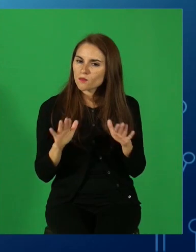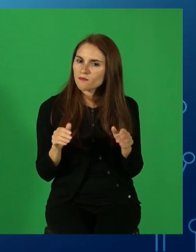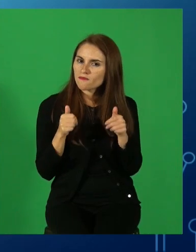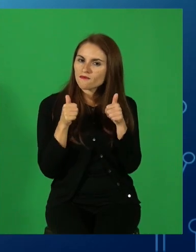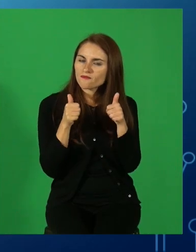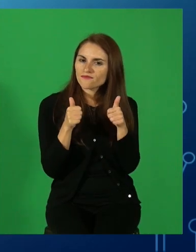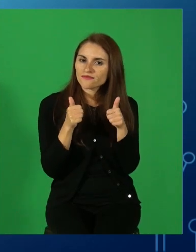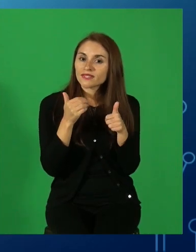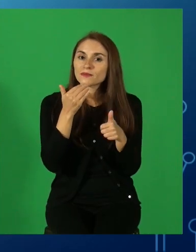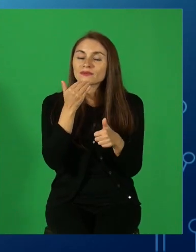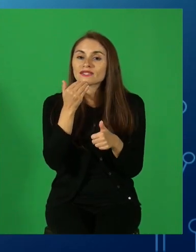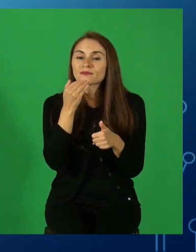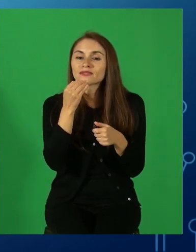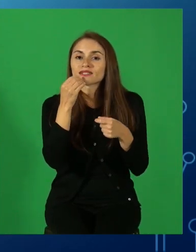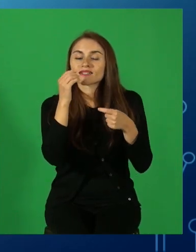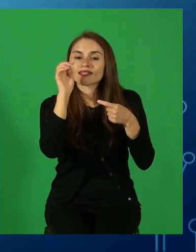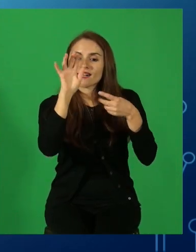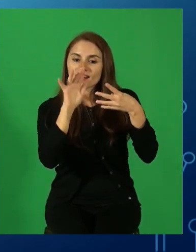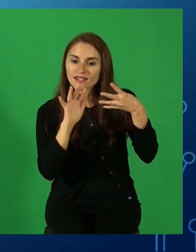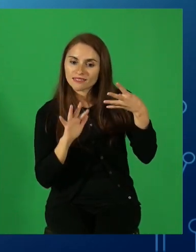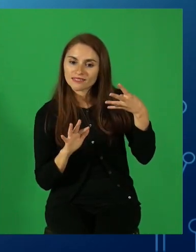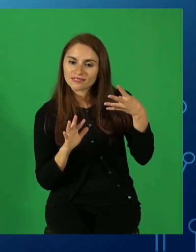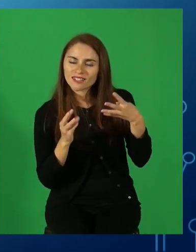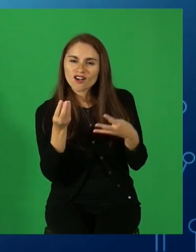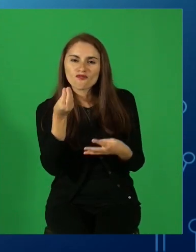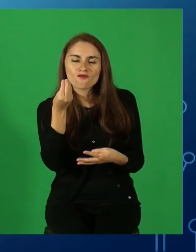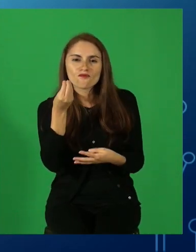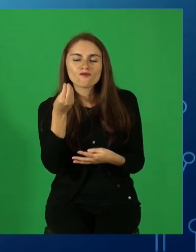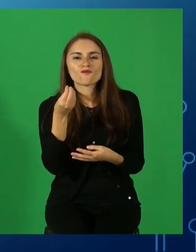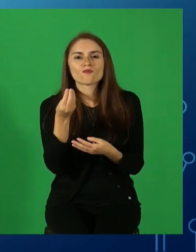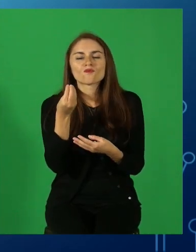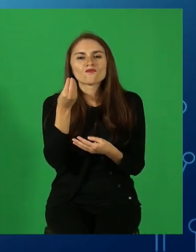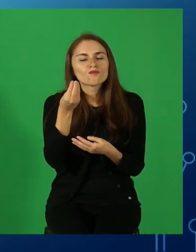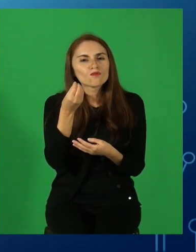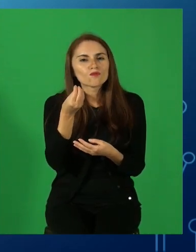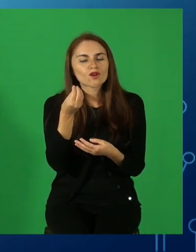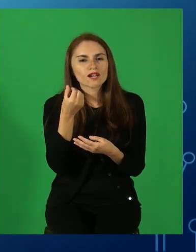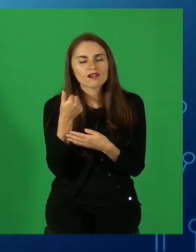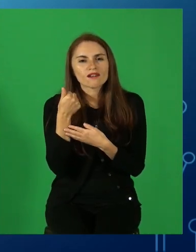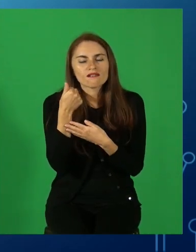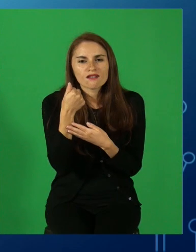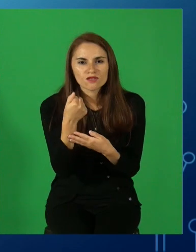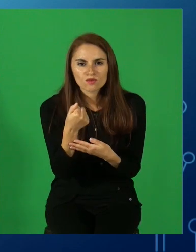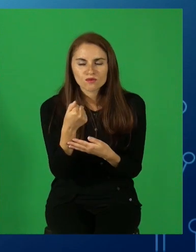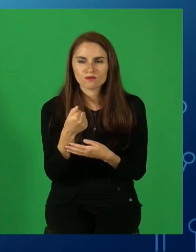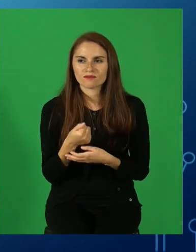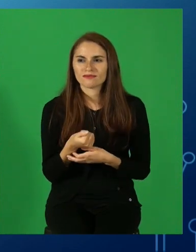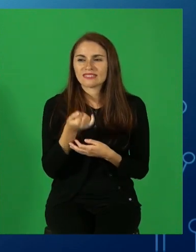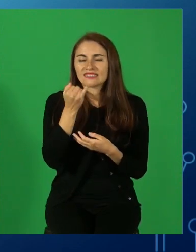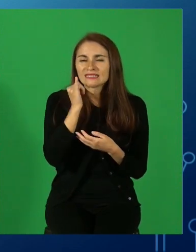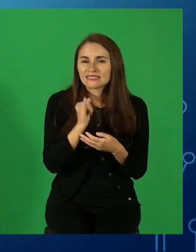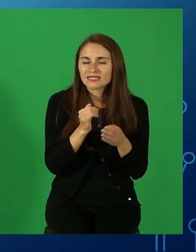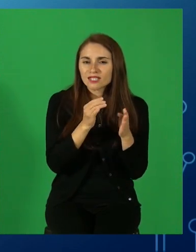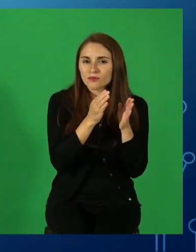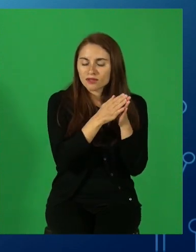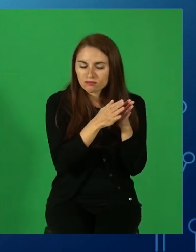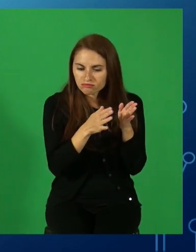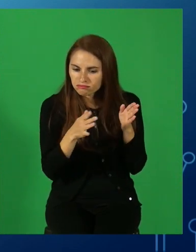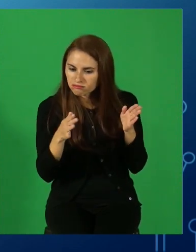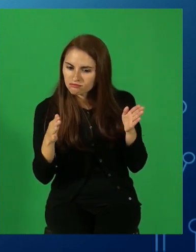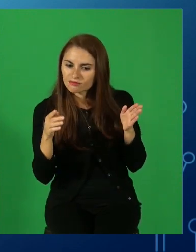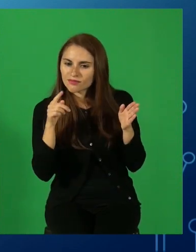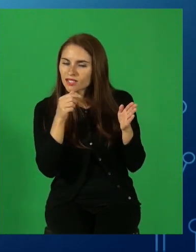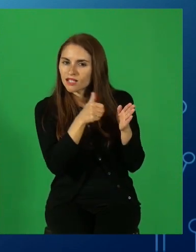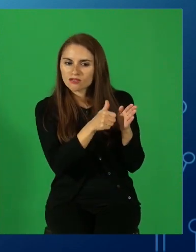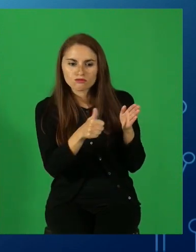pero también las caracteriza la bondad. Actúan correctamente. En casi todas las obras aparece este personaje.